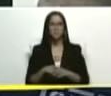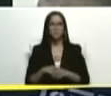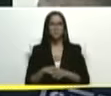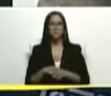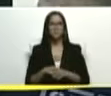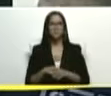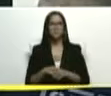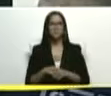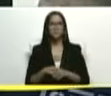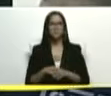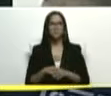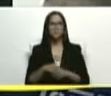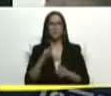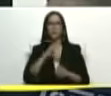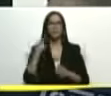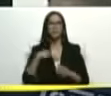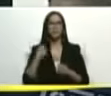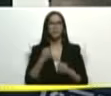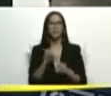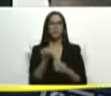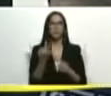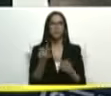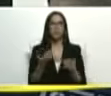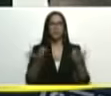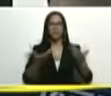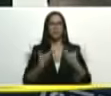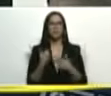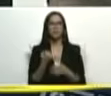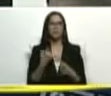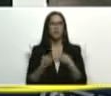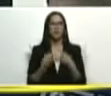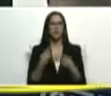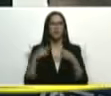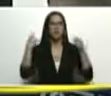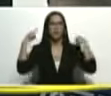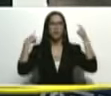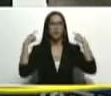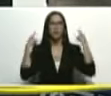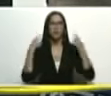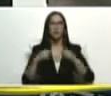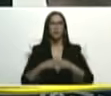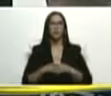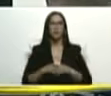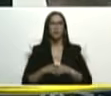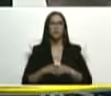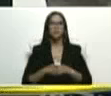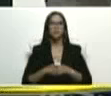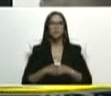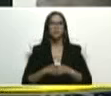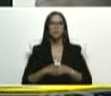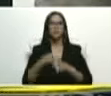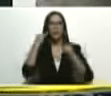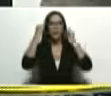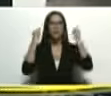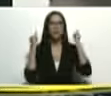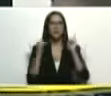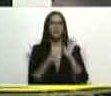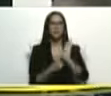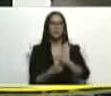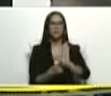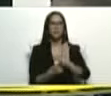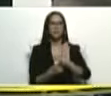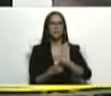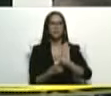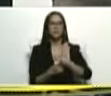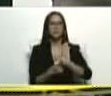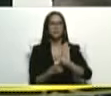¿dónde está? yo no entiendo ese poco número es que me las pasan así es una cosa como de loco ¿vale? imagínense ustedes aquí se los presento ponle